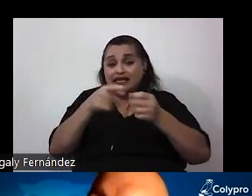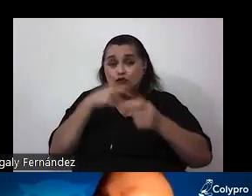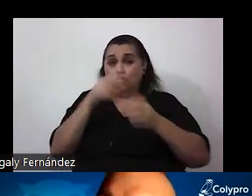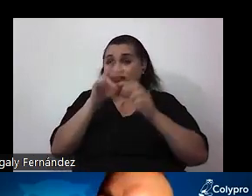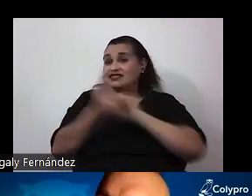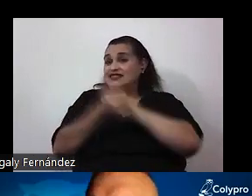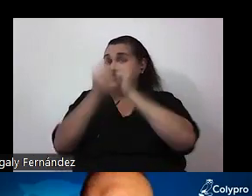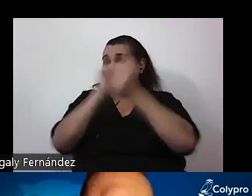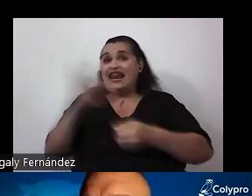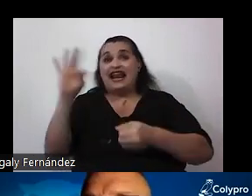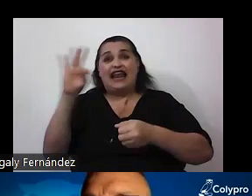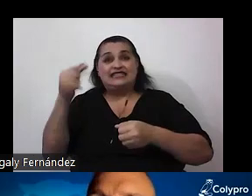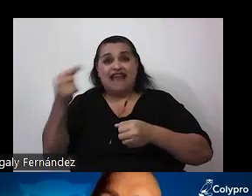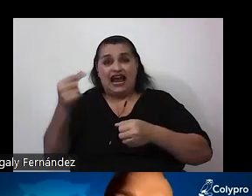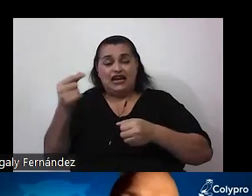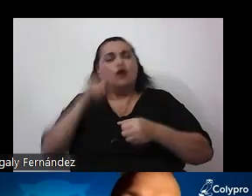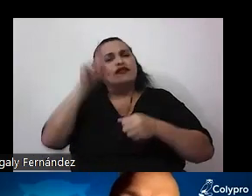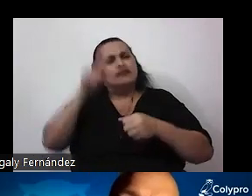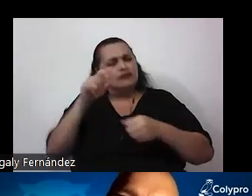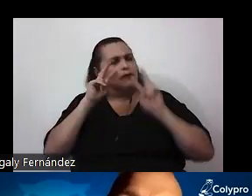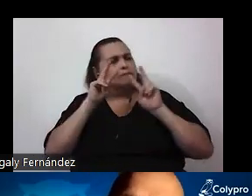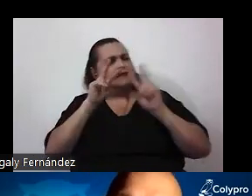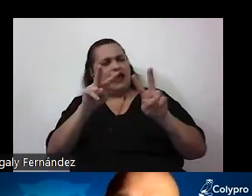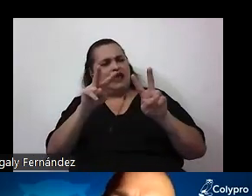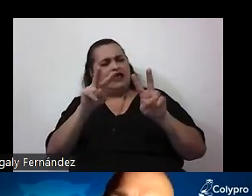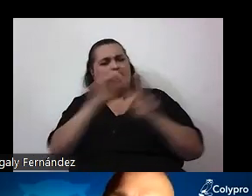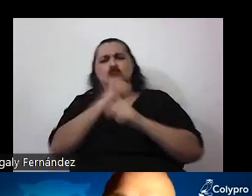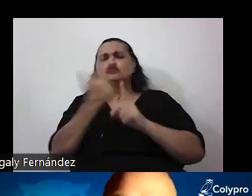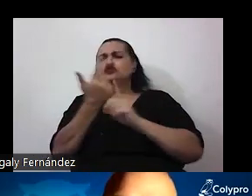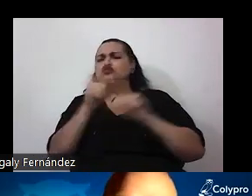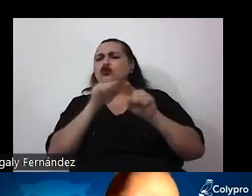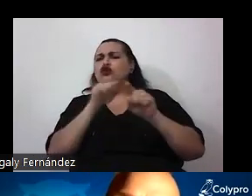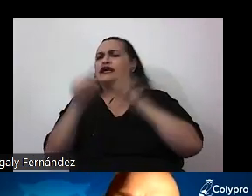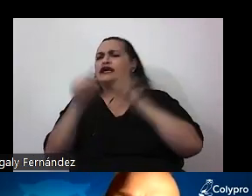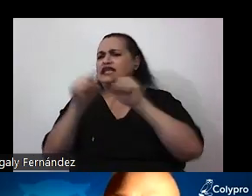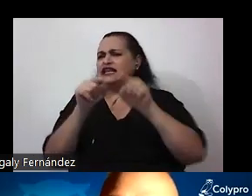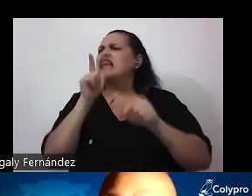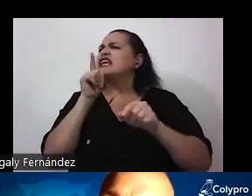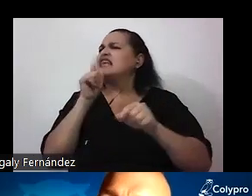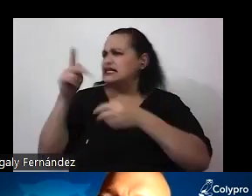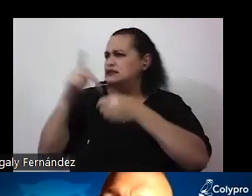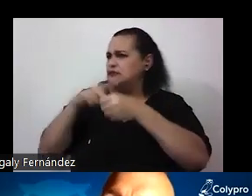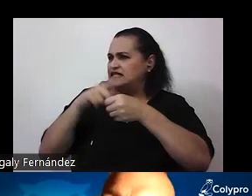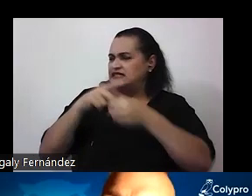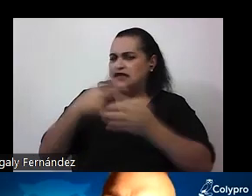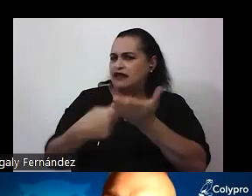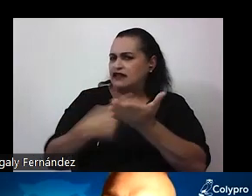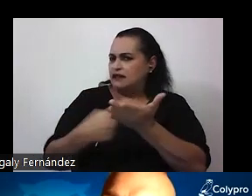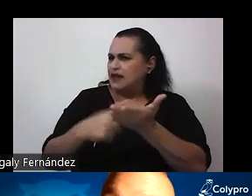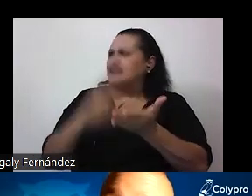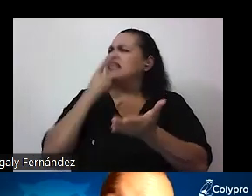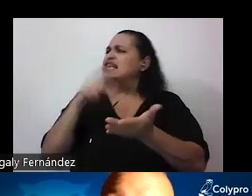hace falta la mirada sociocrítica quienes participan de este debate quienes financian las investigaciones